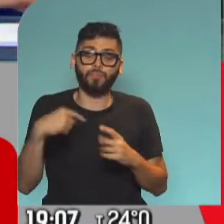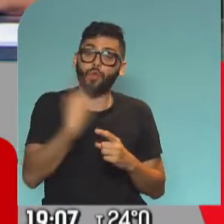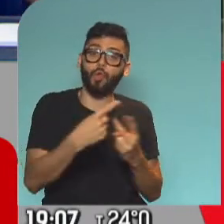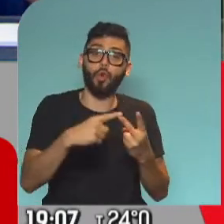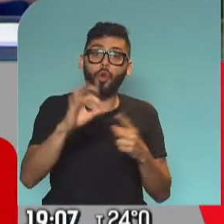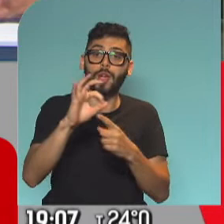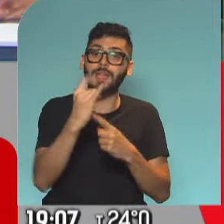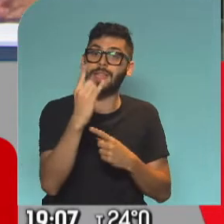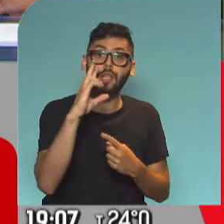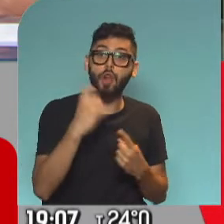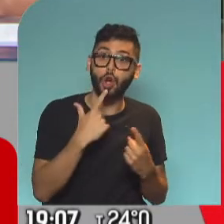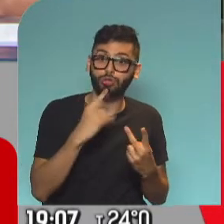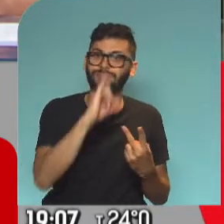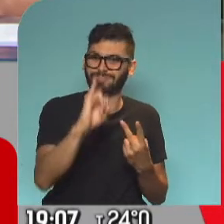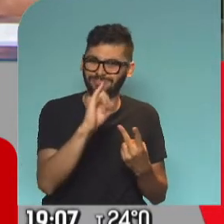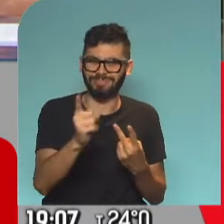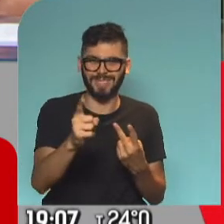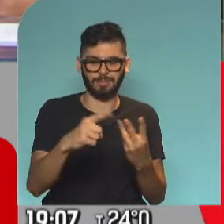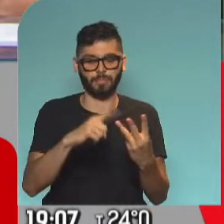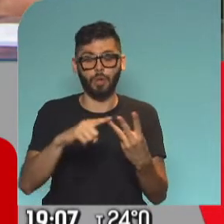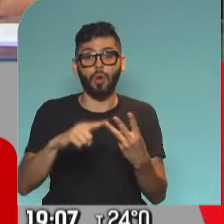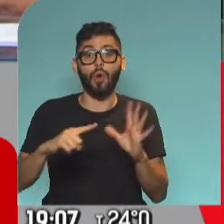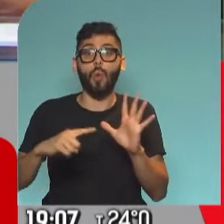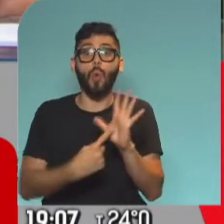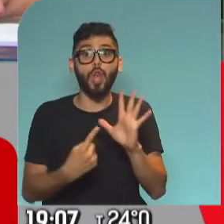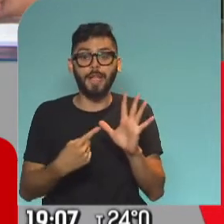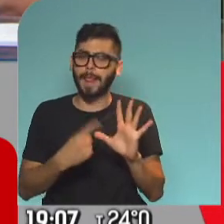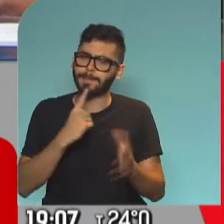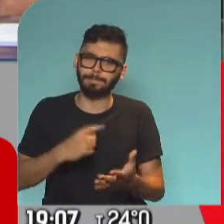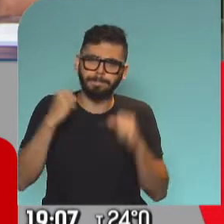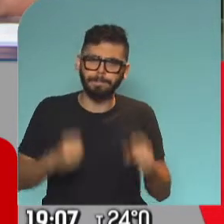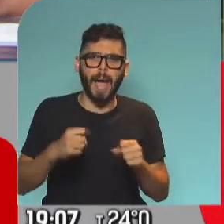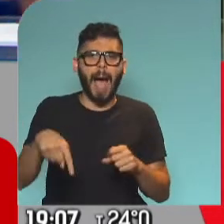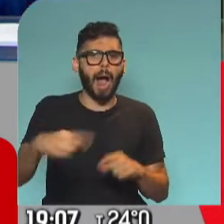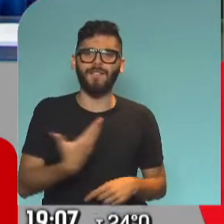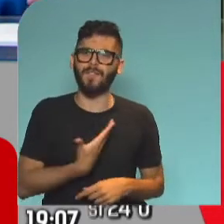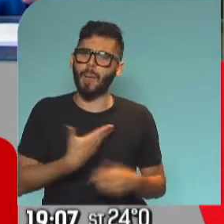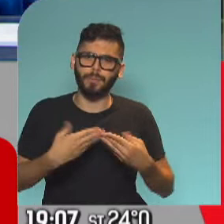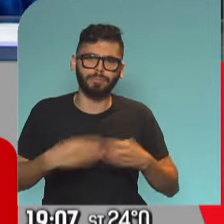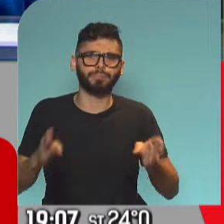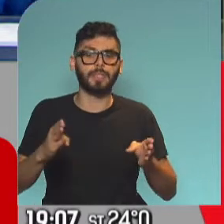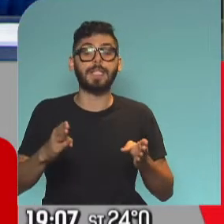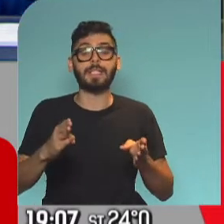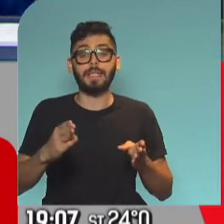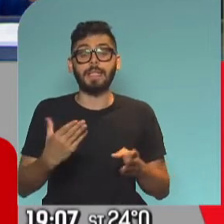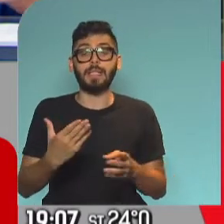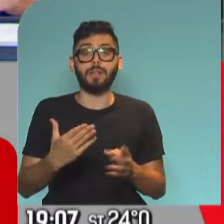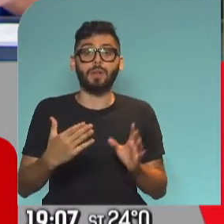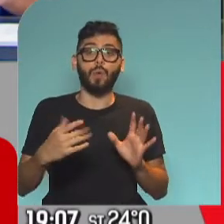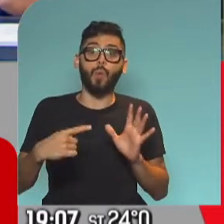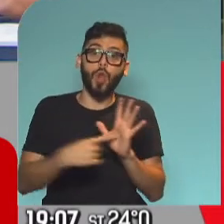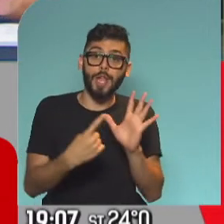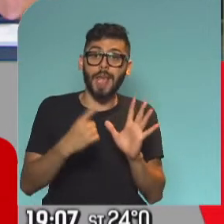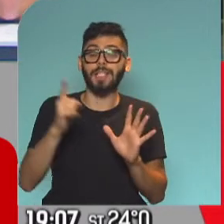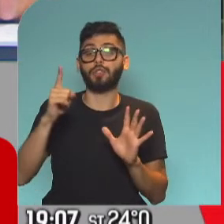tenemos a la Ciudad de Buenos Aires dispuesta a empezar las clases ahora, en febrero. La Ciudad de Buenos Aires y Jujuy empiezan un poquito